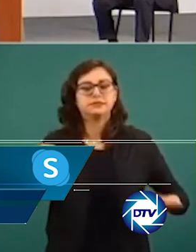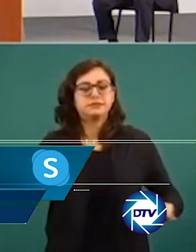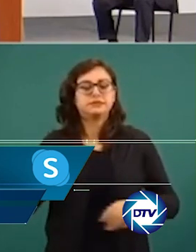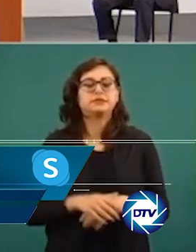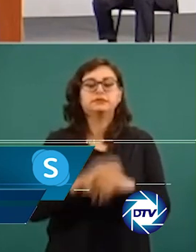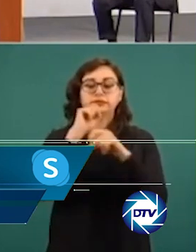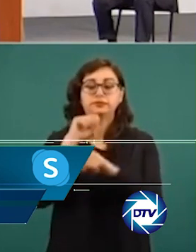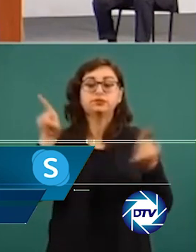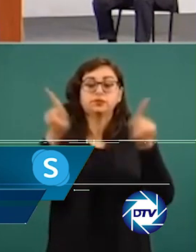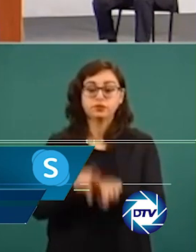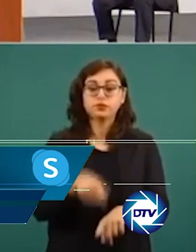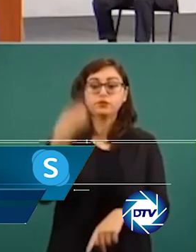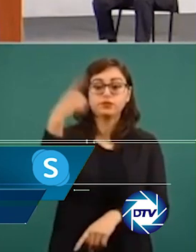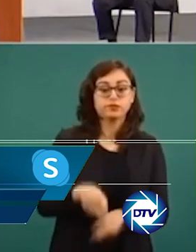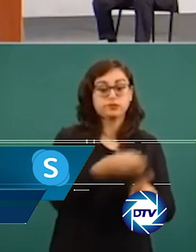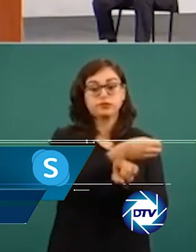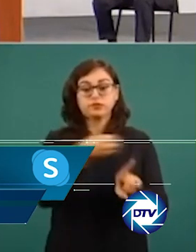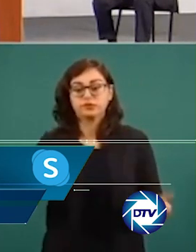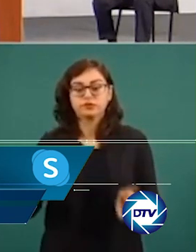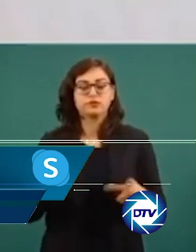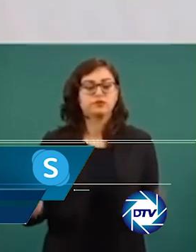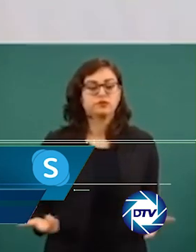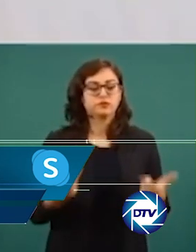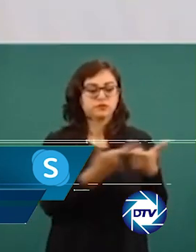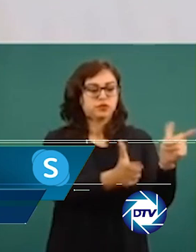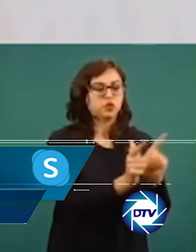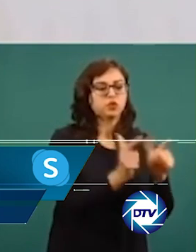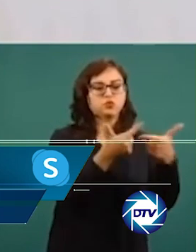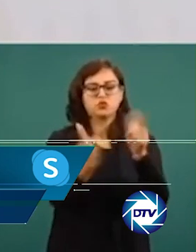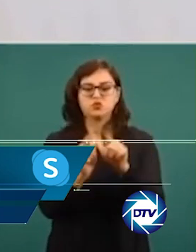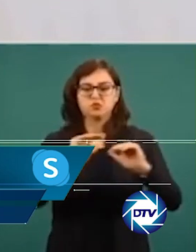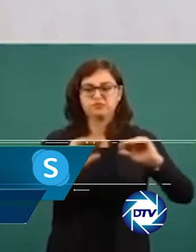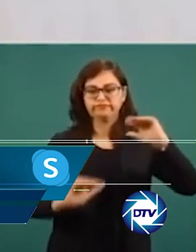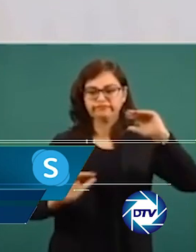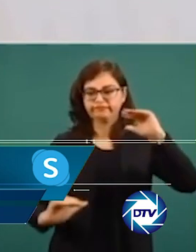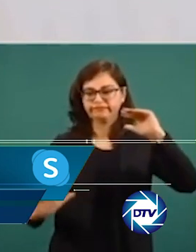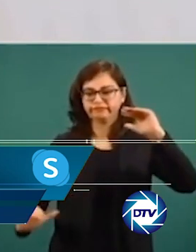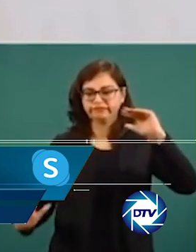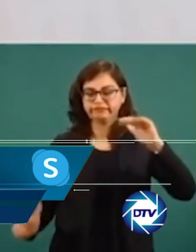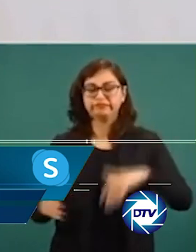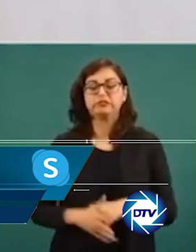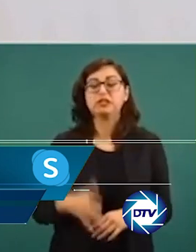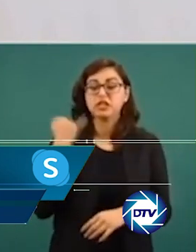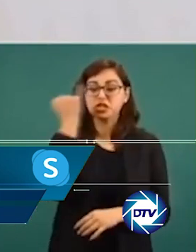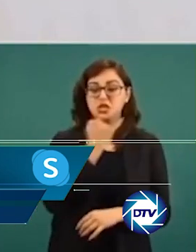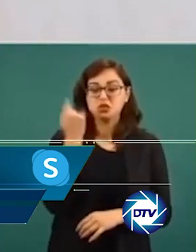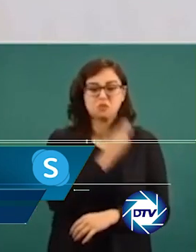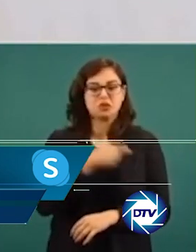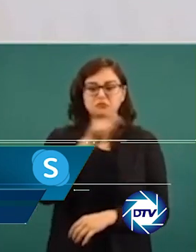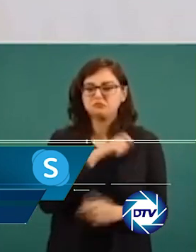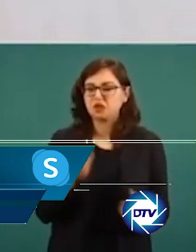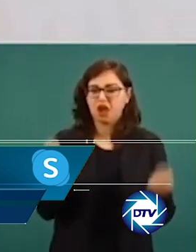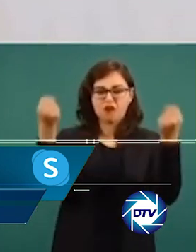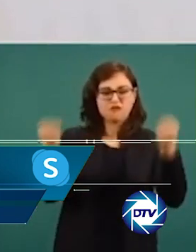nada más y nada menos que a Benito Juárez. Dice que recuperará al pueblo mexicano tantos siglos